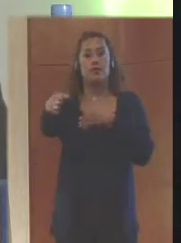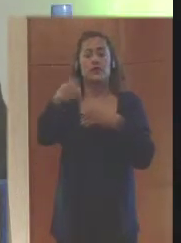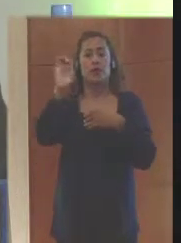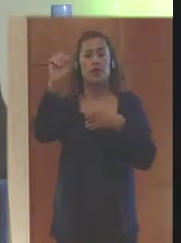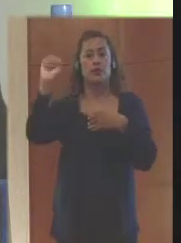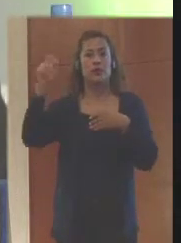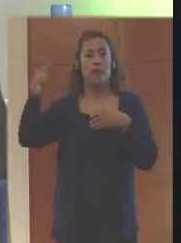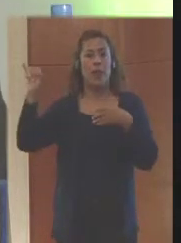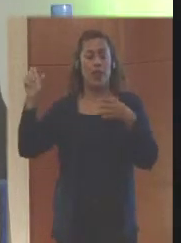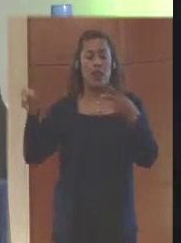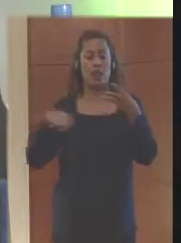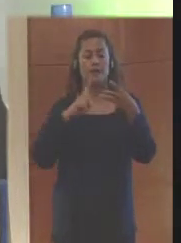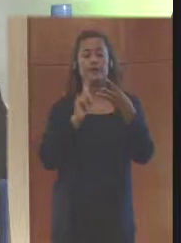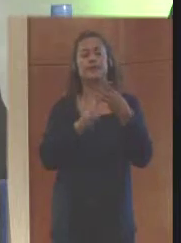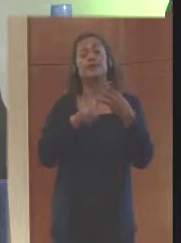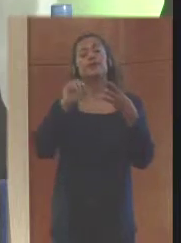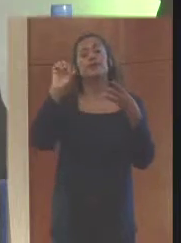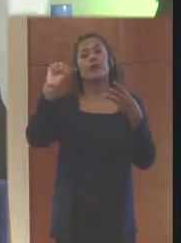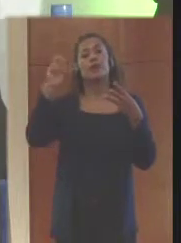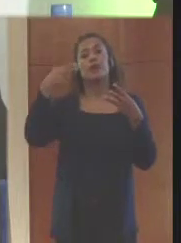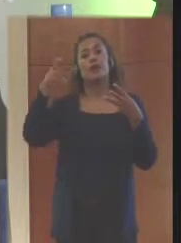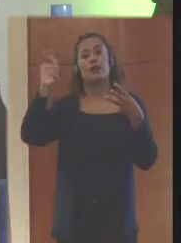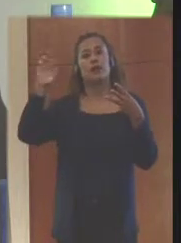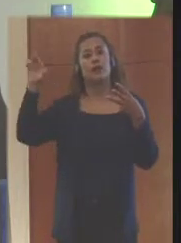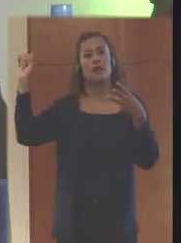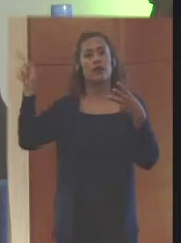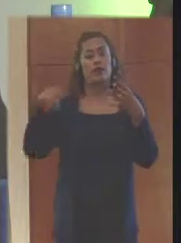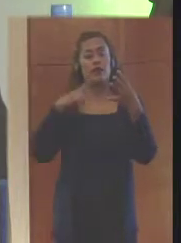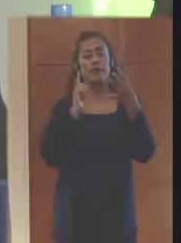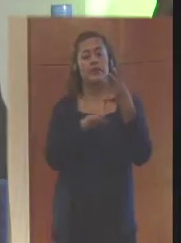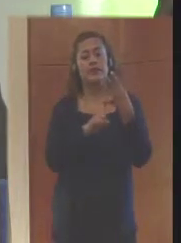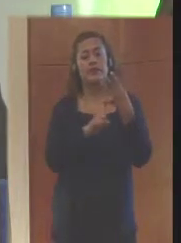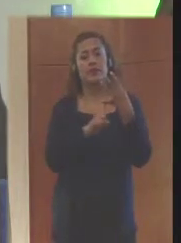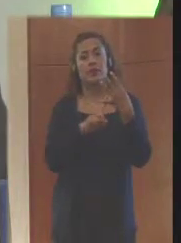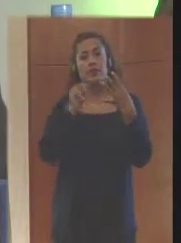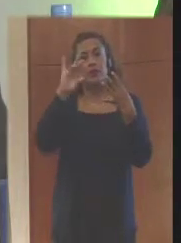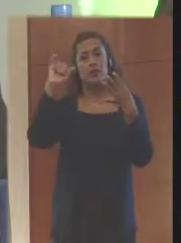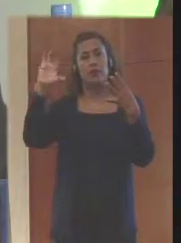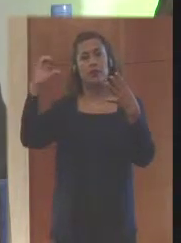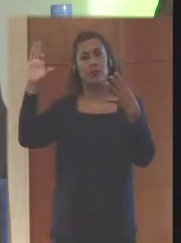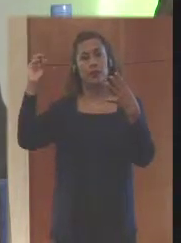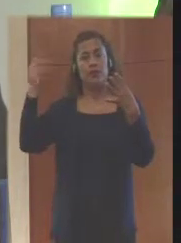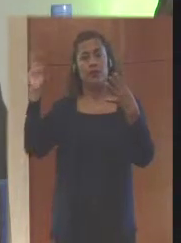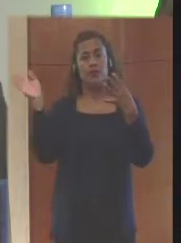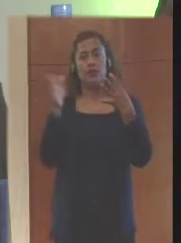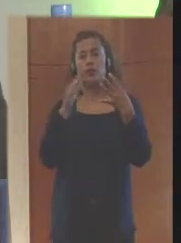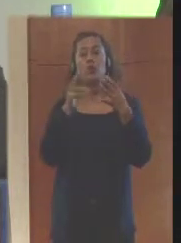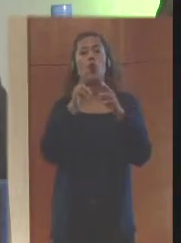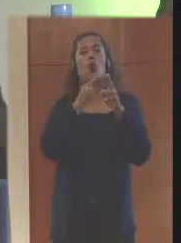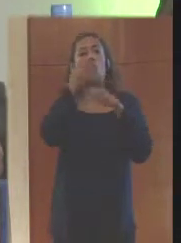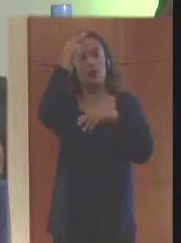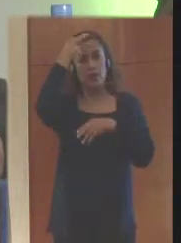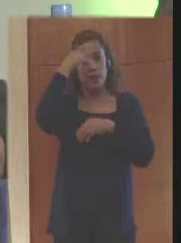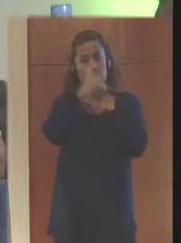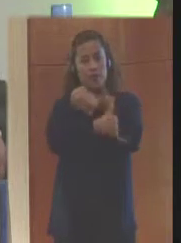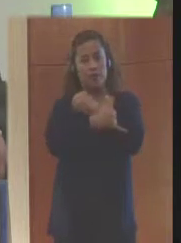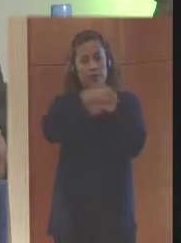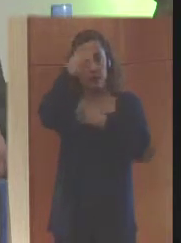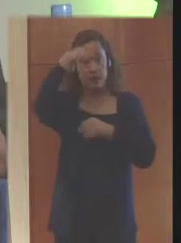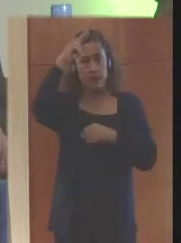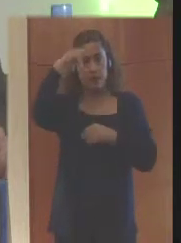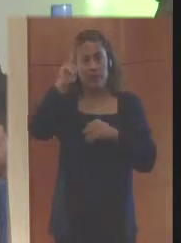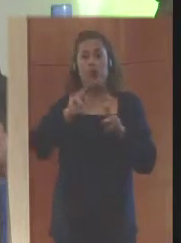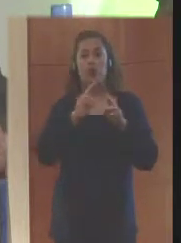Marta Patricia Herrera, de CEMEX México. Roberto Delgado Gallar, de Unidos por México. Cada uno sabe